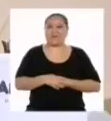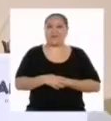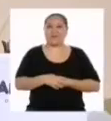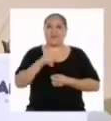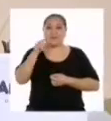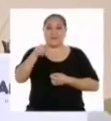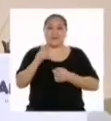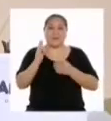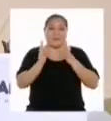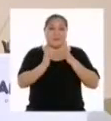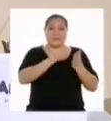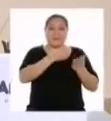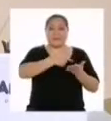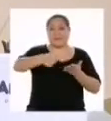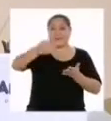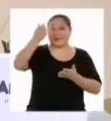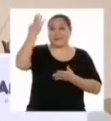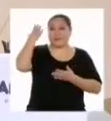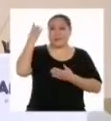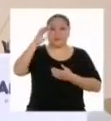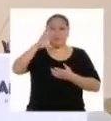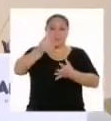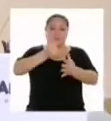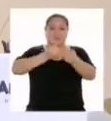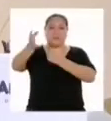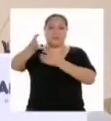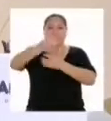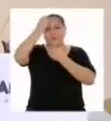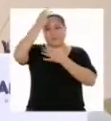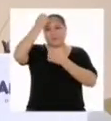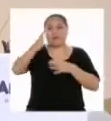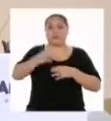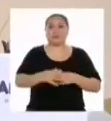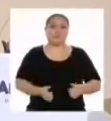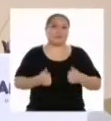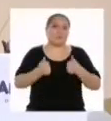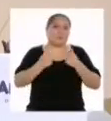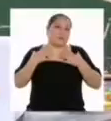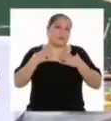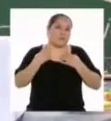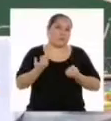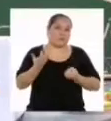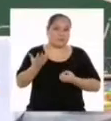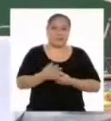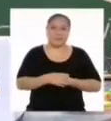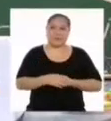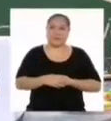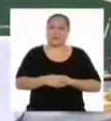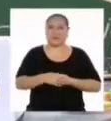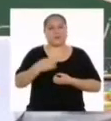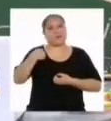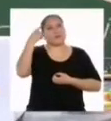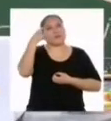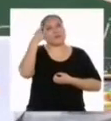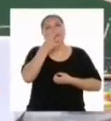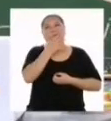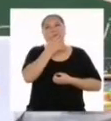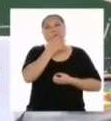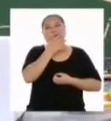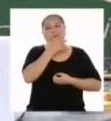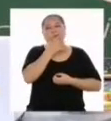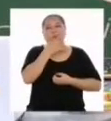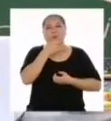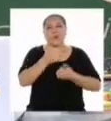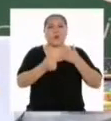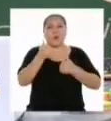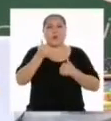Es la que desarrollamos la semana pasada para recopilar datos sobre los hábitos de vida saludable. Me quedé pensando cómo el